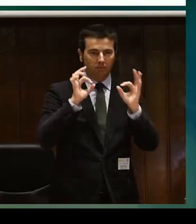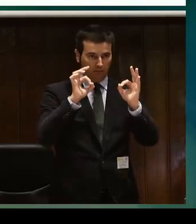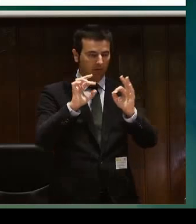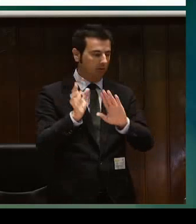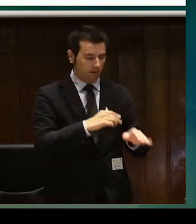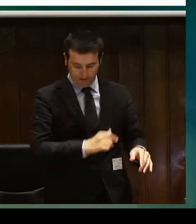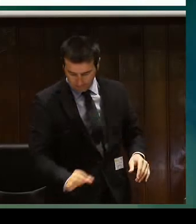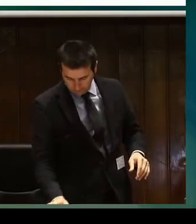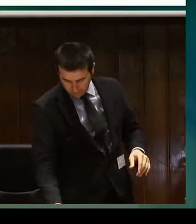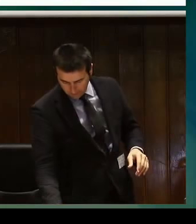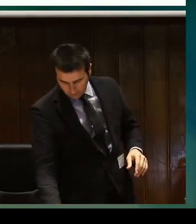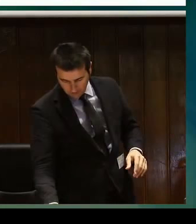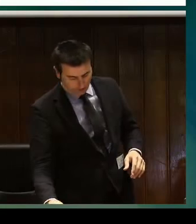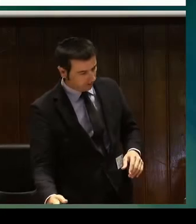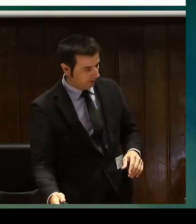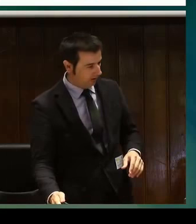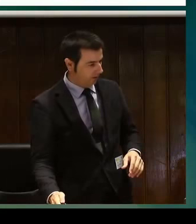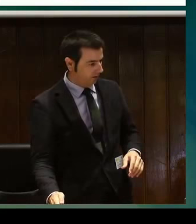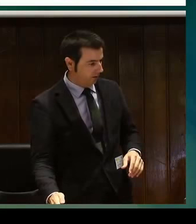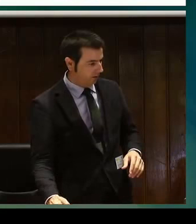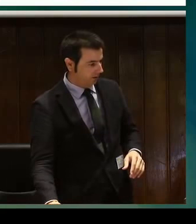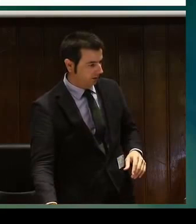desarrollan problemas visuales y auditivos al mismo tiempo.